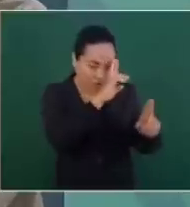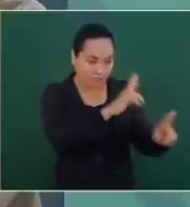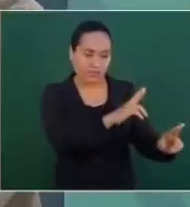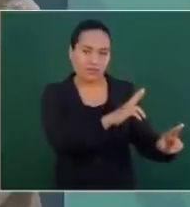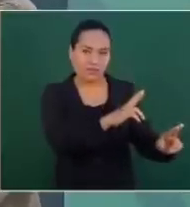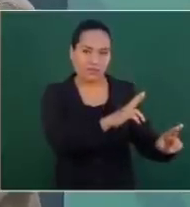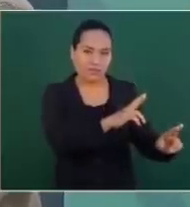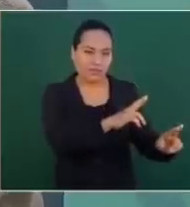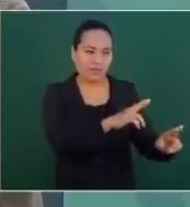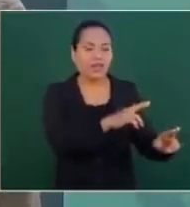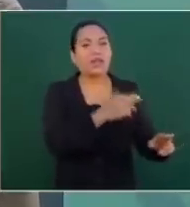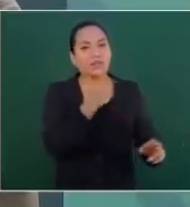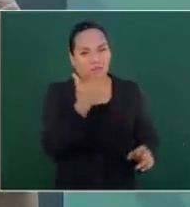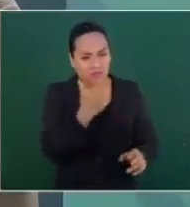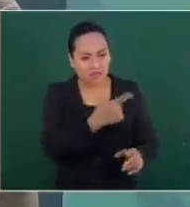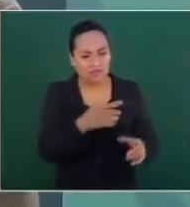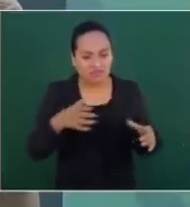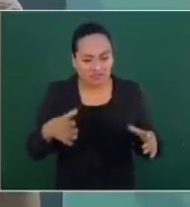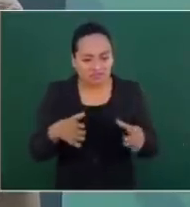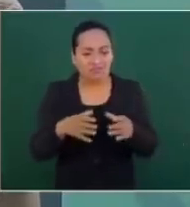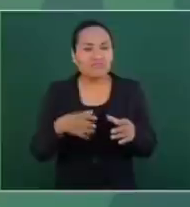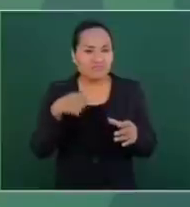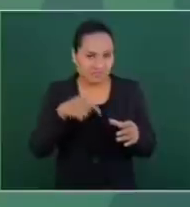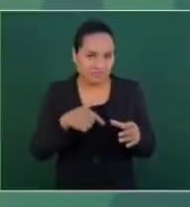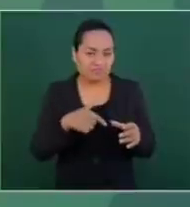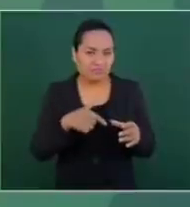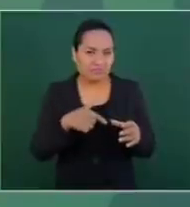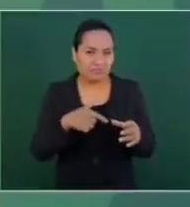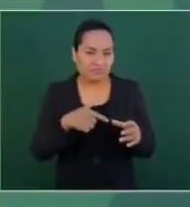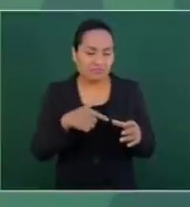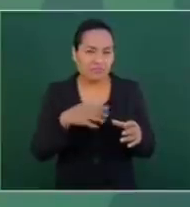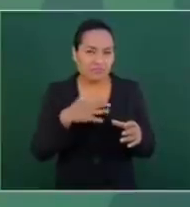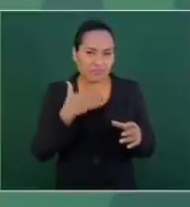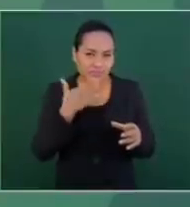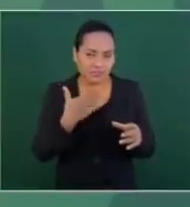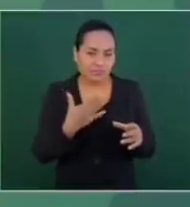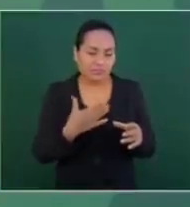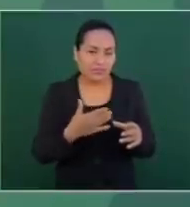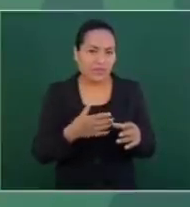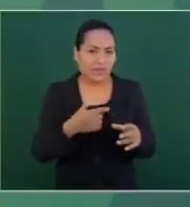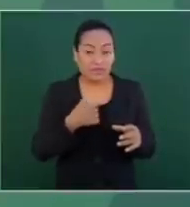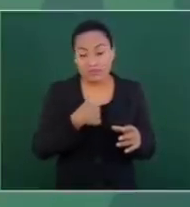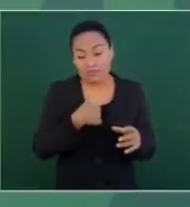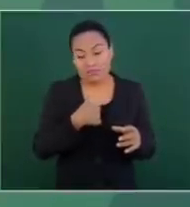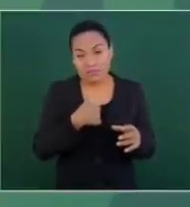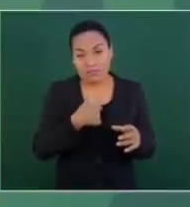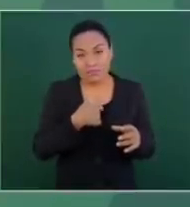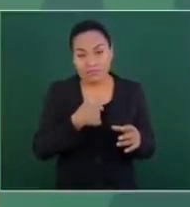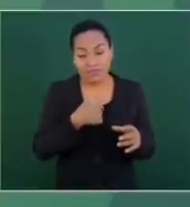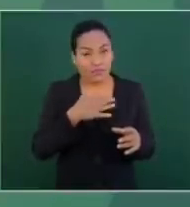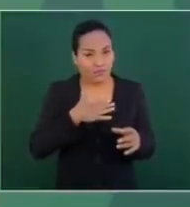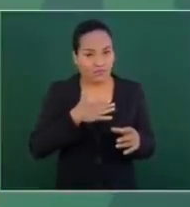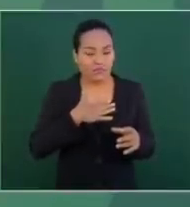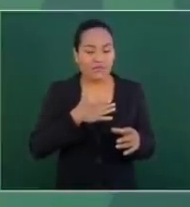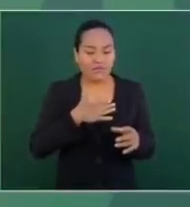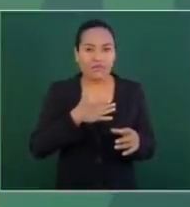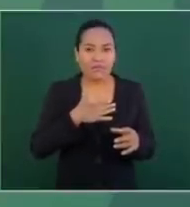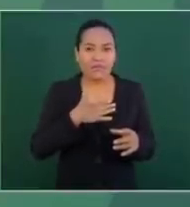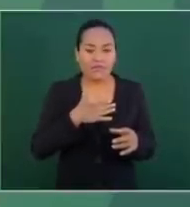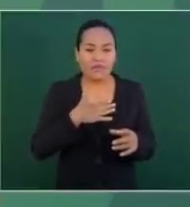es parte de nuestro movimiento, pero yo tengo mis